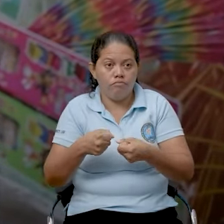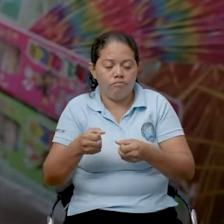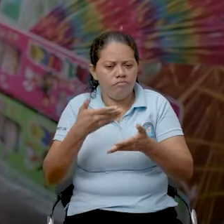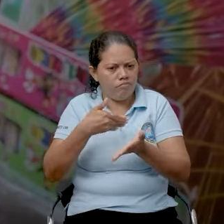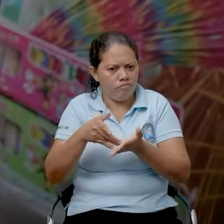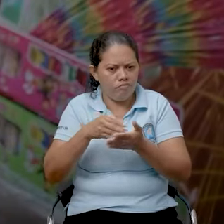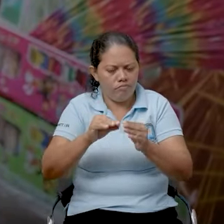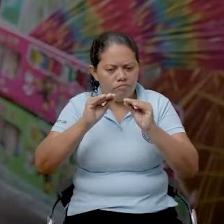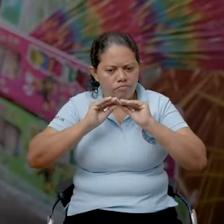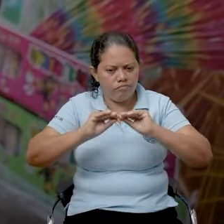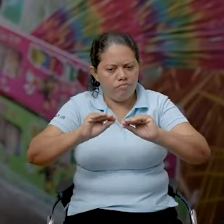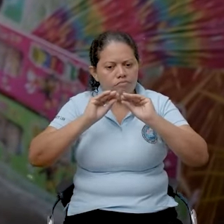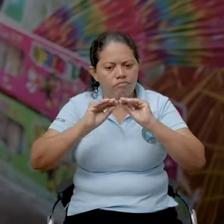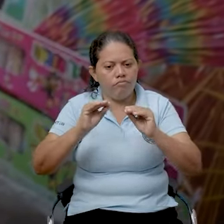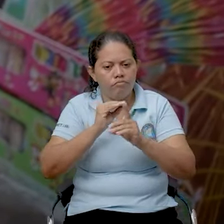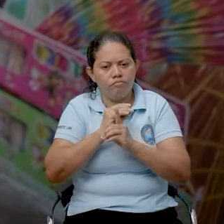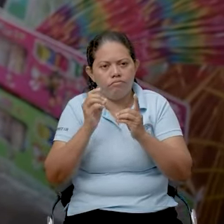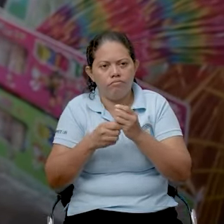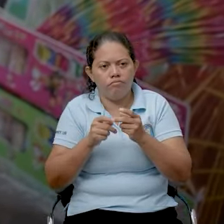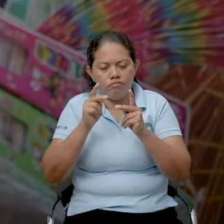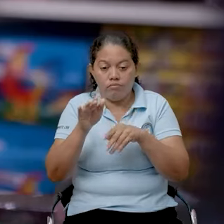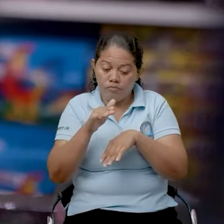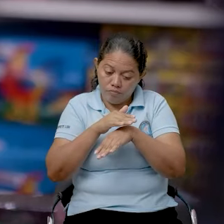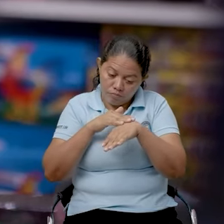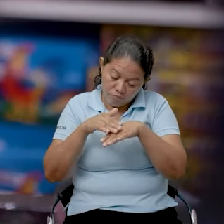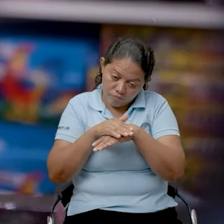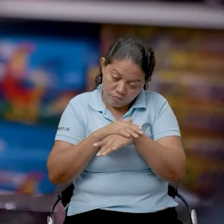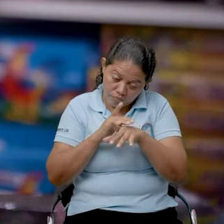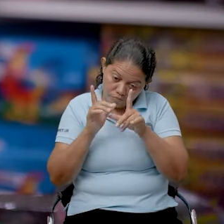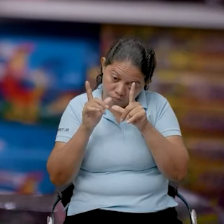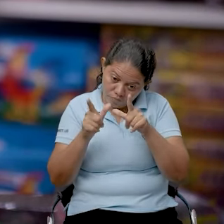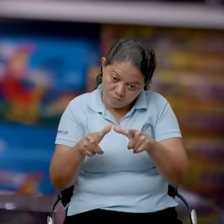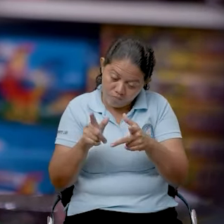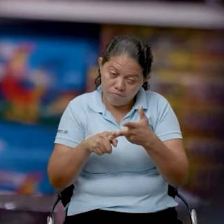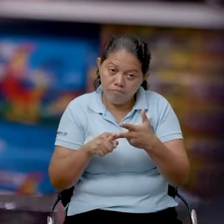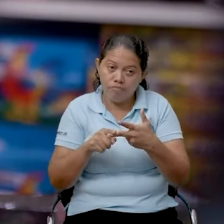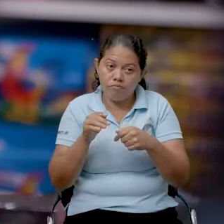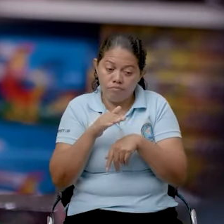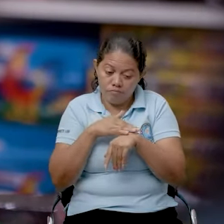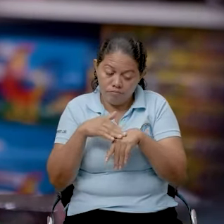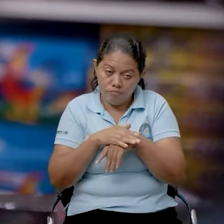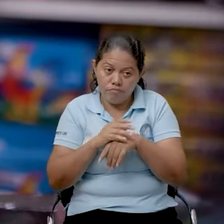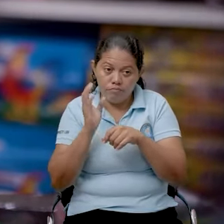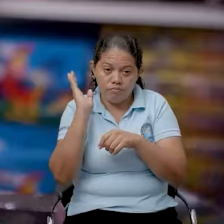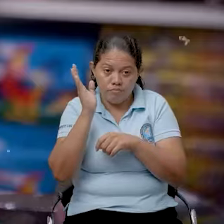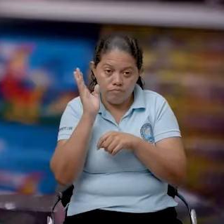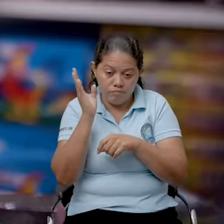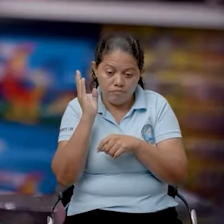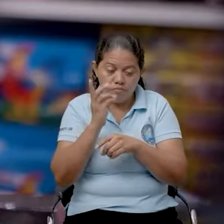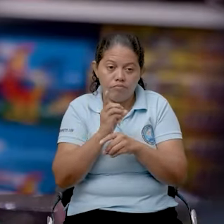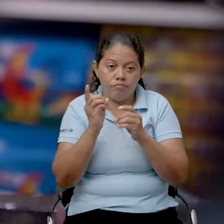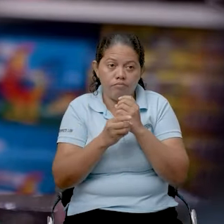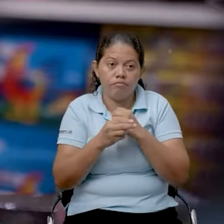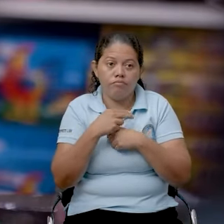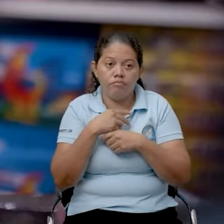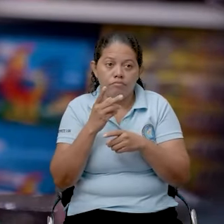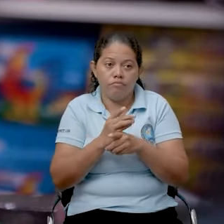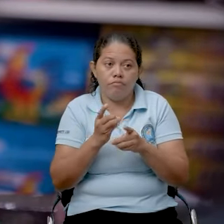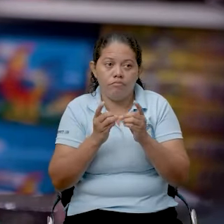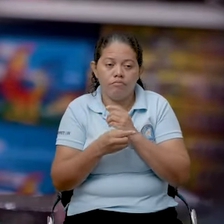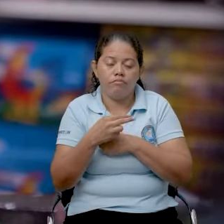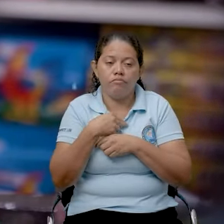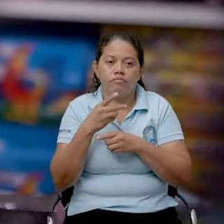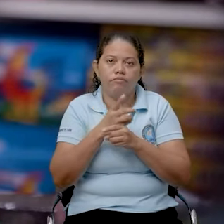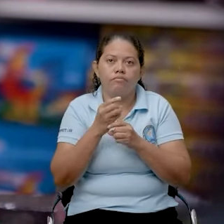nos facilitan los permisos, los permisos, las capacitaciones, los permisos de